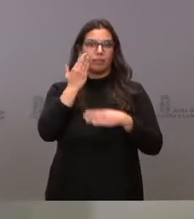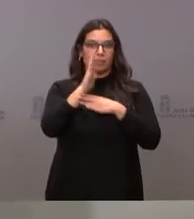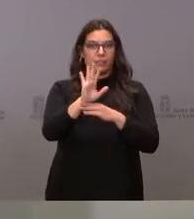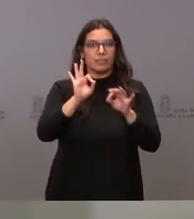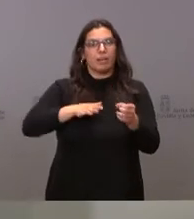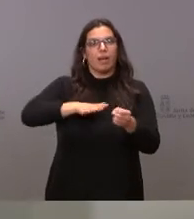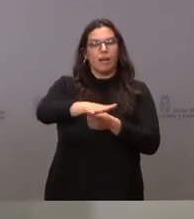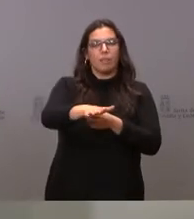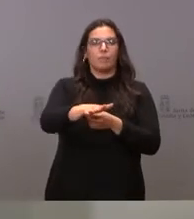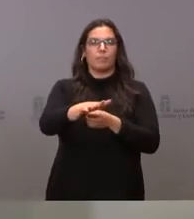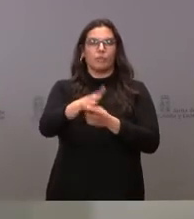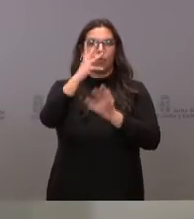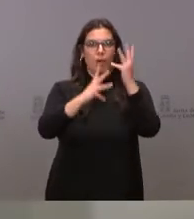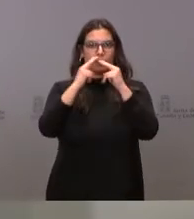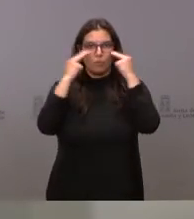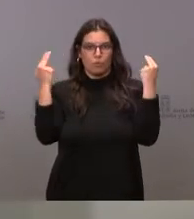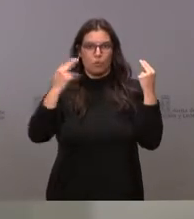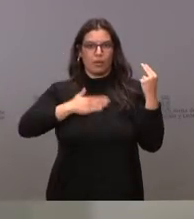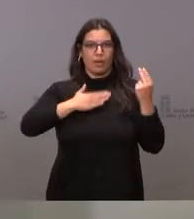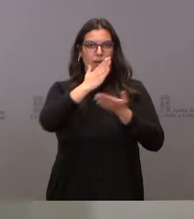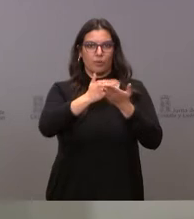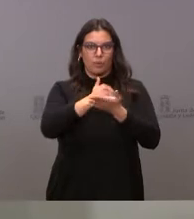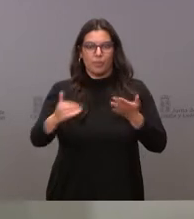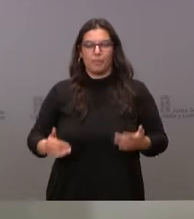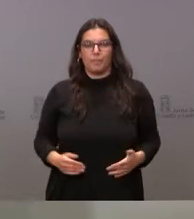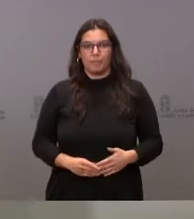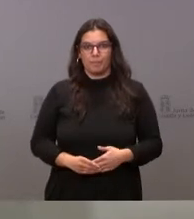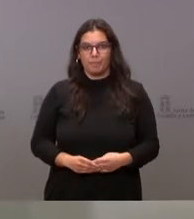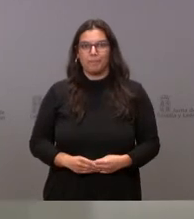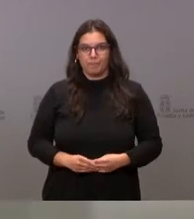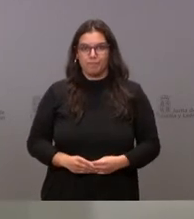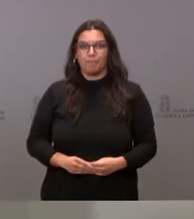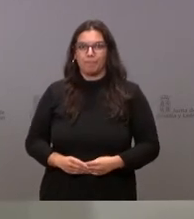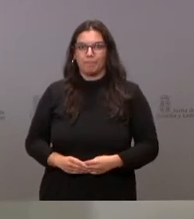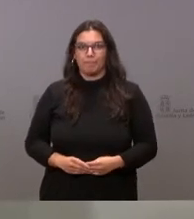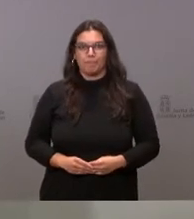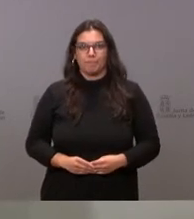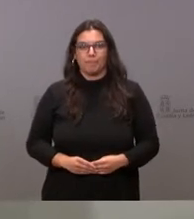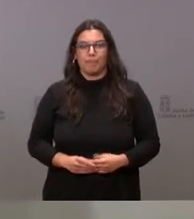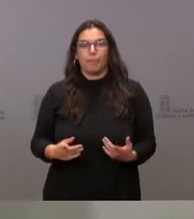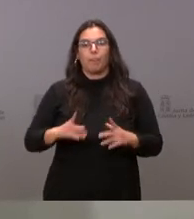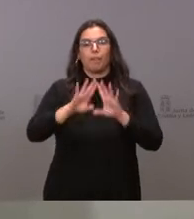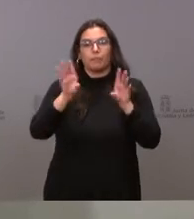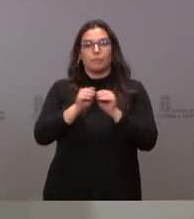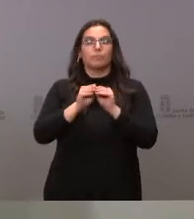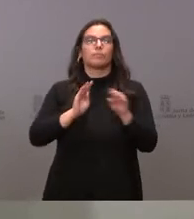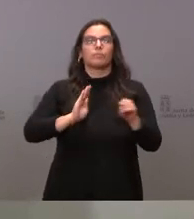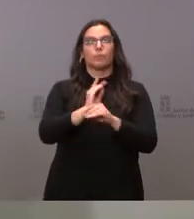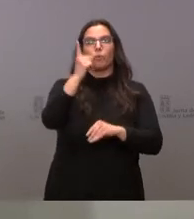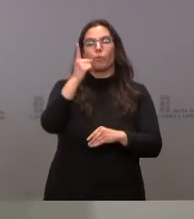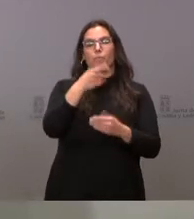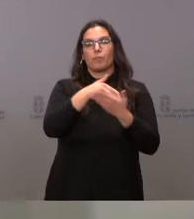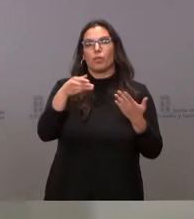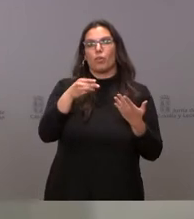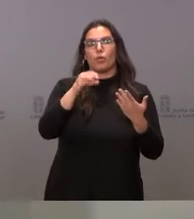ámbito de la Administración Pública de nuestra comunidad. Se trata de una subvención por un importe de un millón ochenta y cinco mil euros